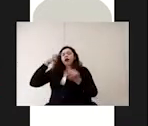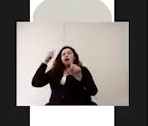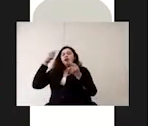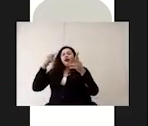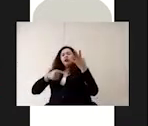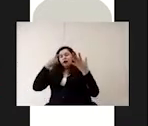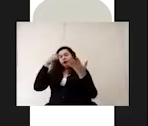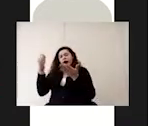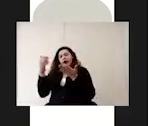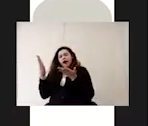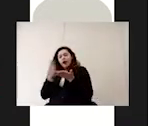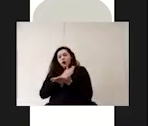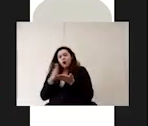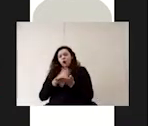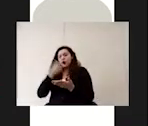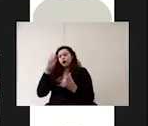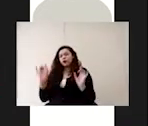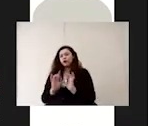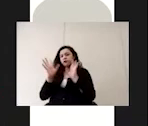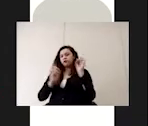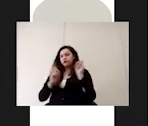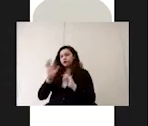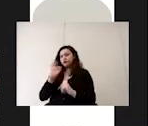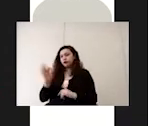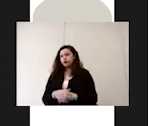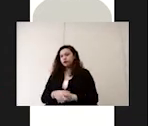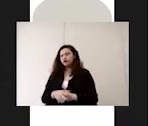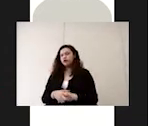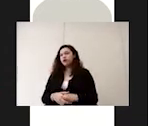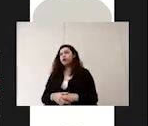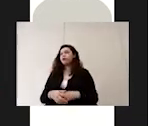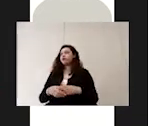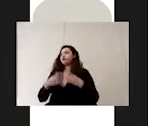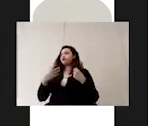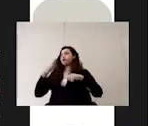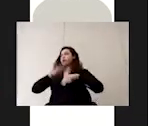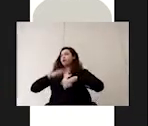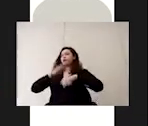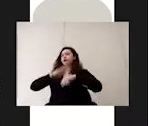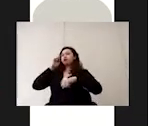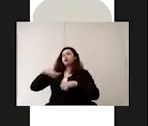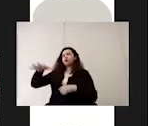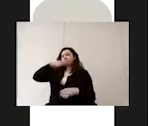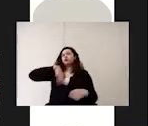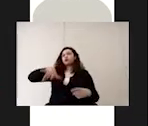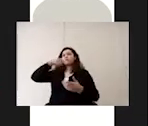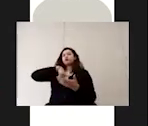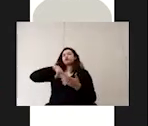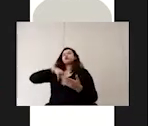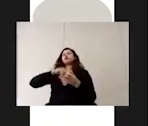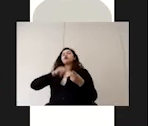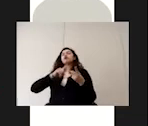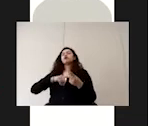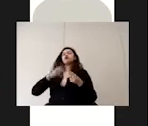aislamiento de casos sospechosos y de manera ideal este espacio debe estar ubicado en el